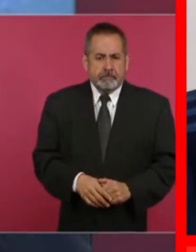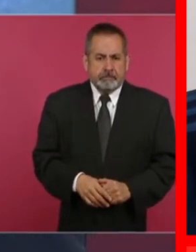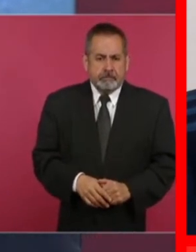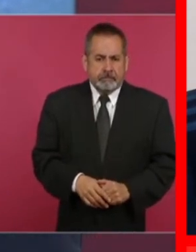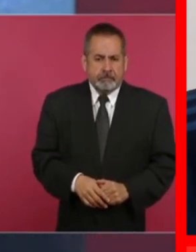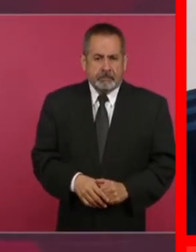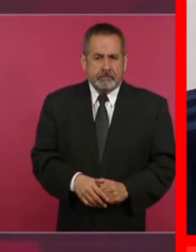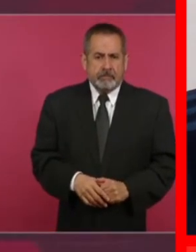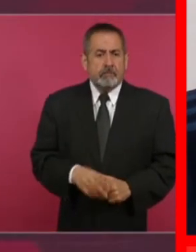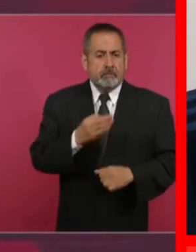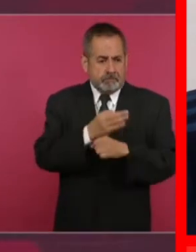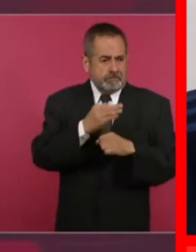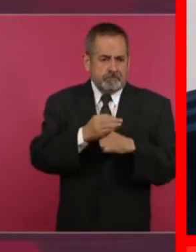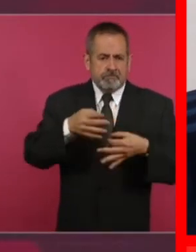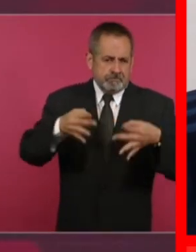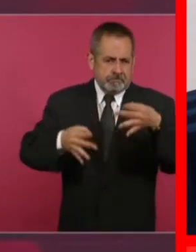un litigio